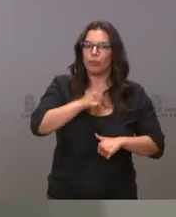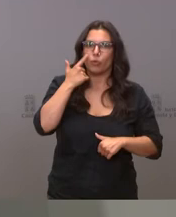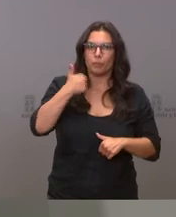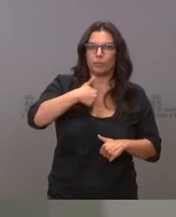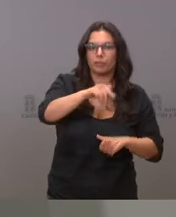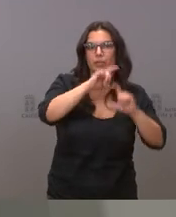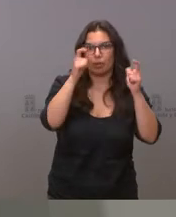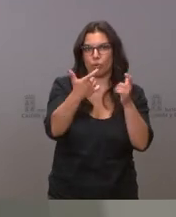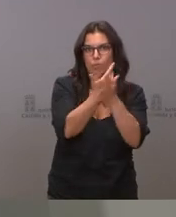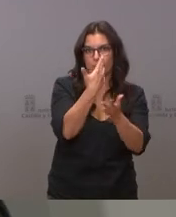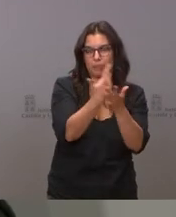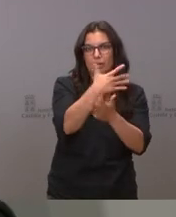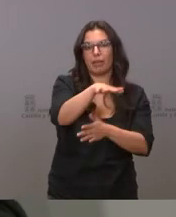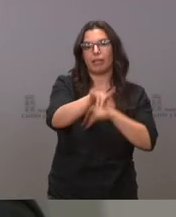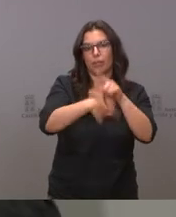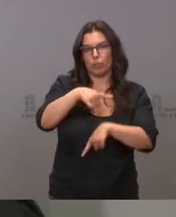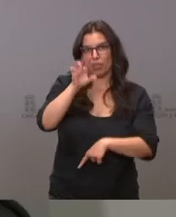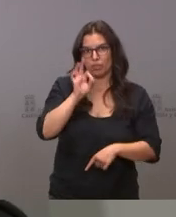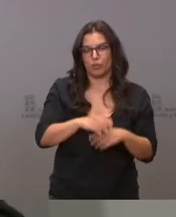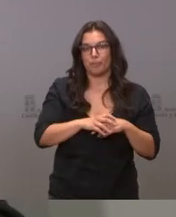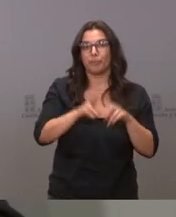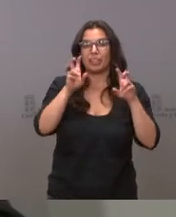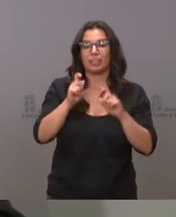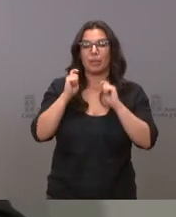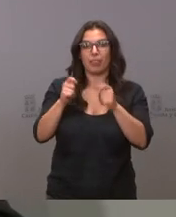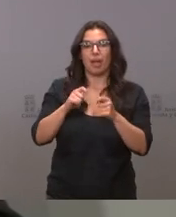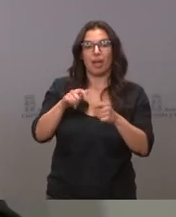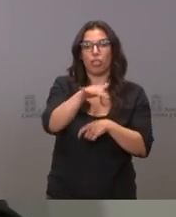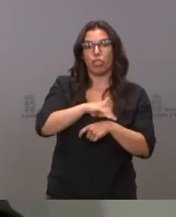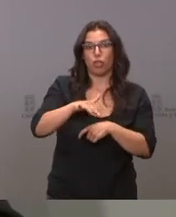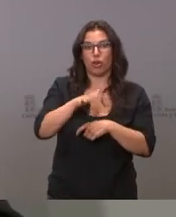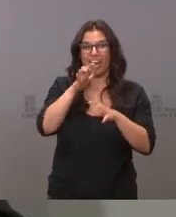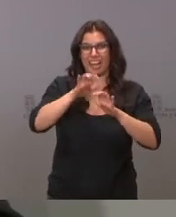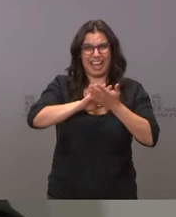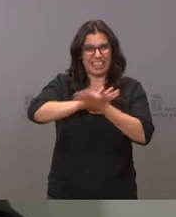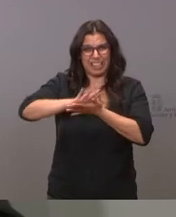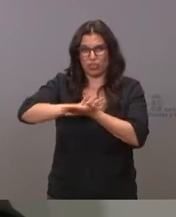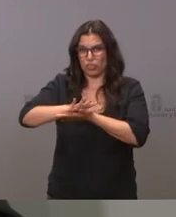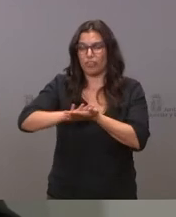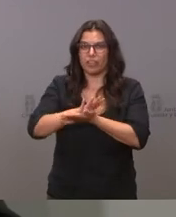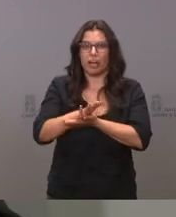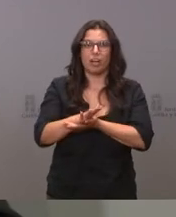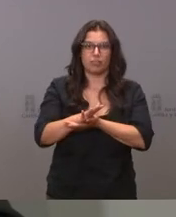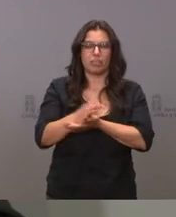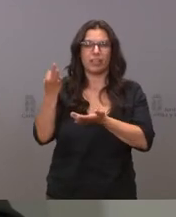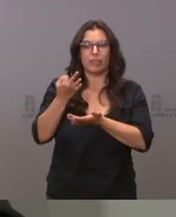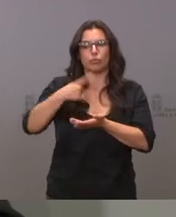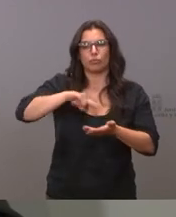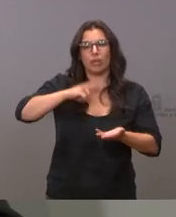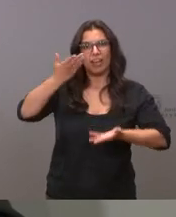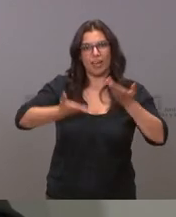de esto para confirmarlo sobre la declaración de zona catastrófica nosotros hay que hacer una evaluación